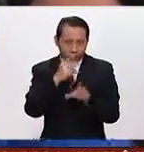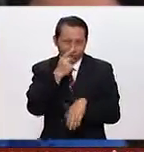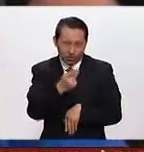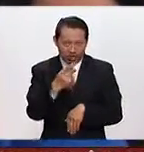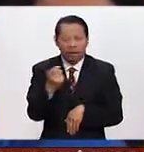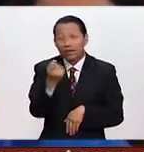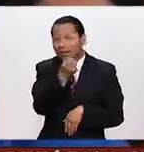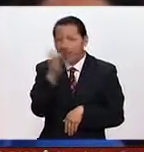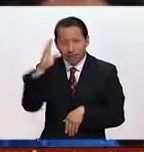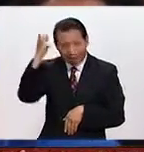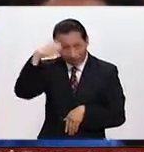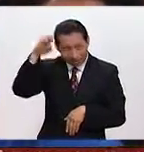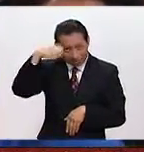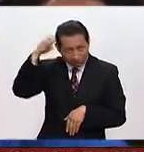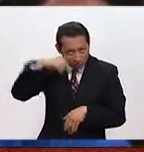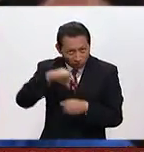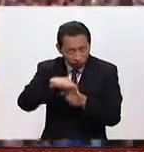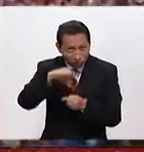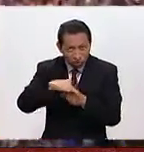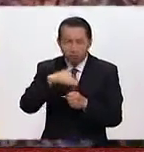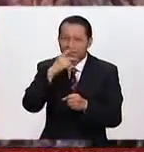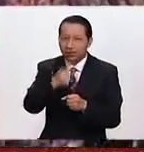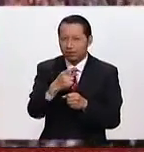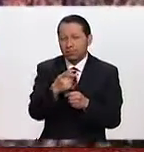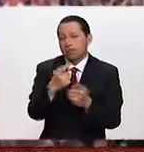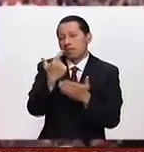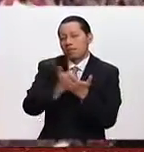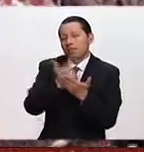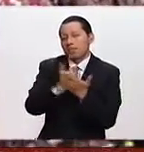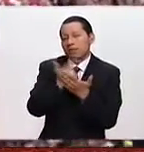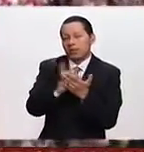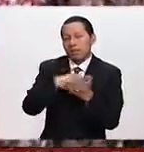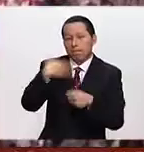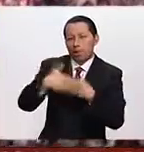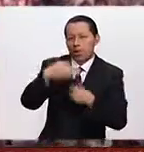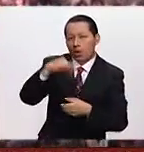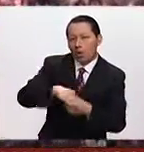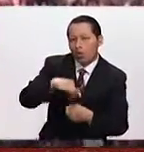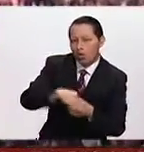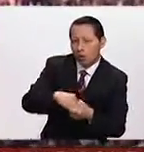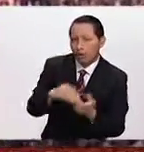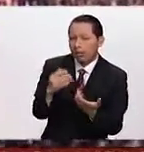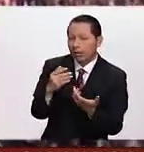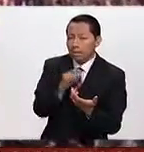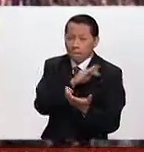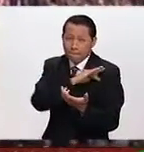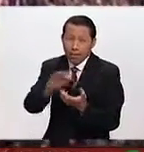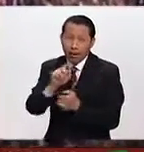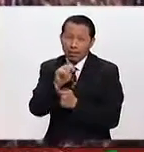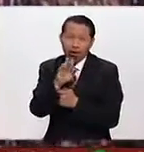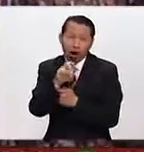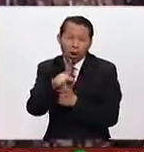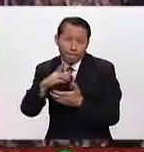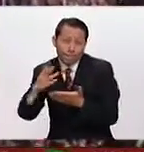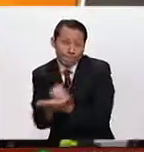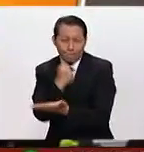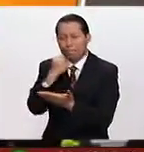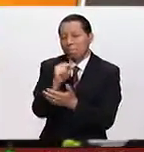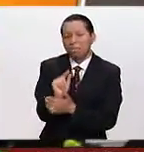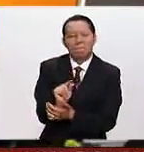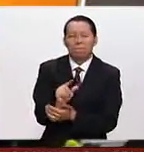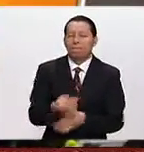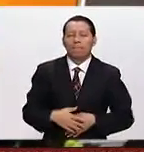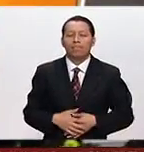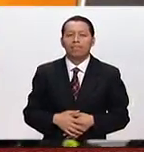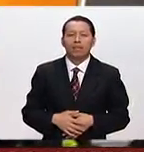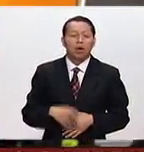expertos electorales coinciden en que en la matemática del colegio electoral las probabilidades de una victoria de Trump son mínimas.